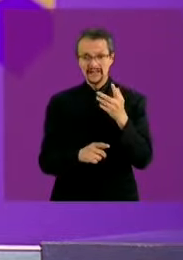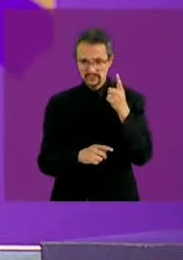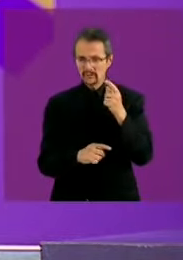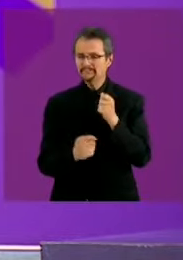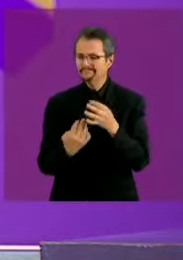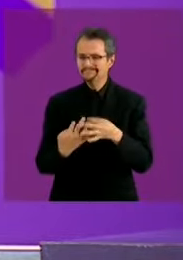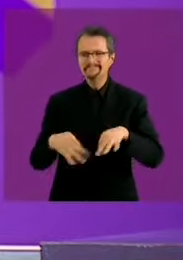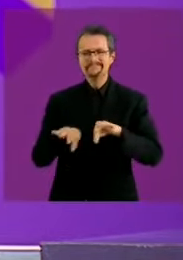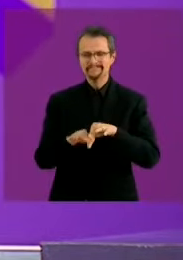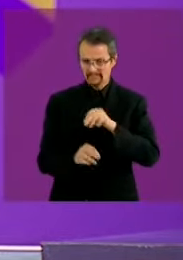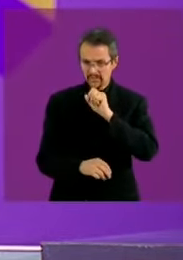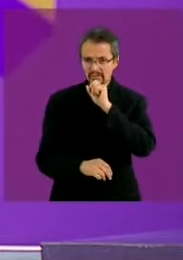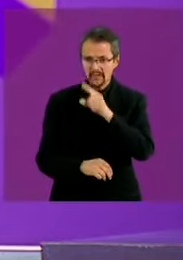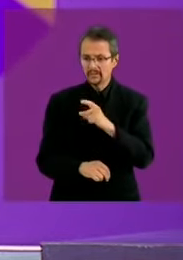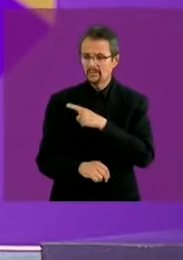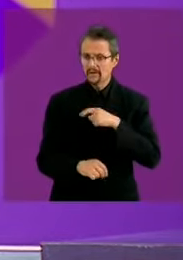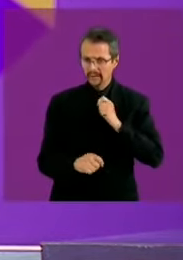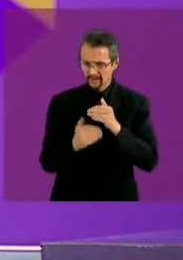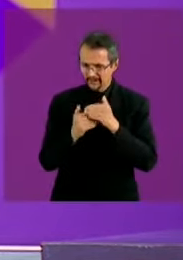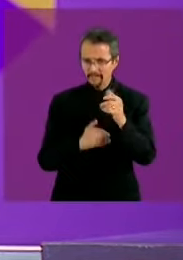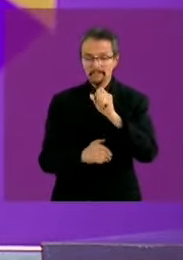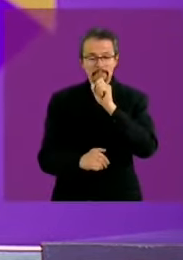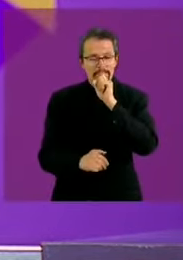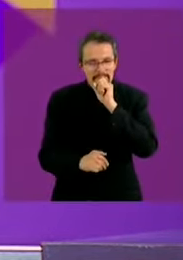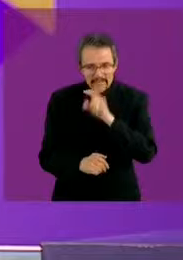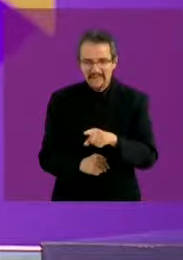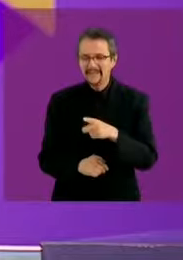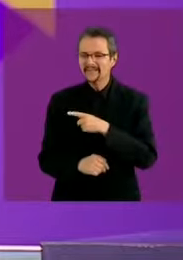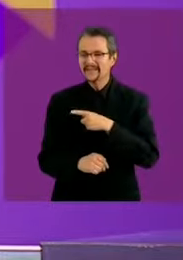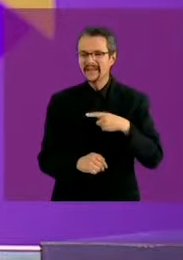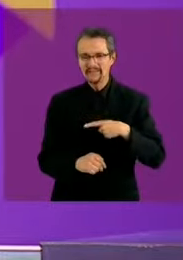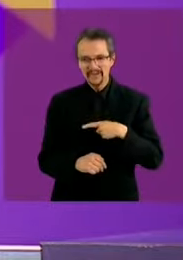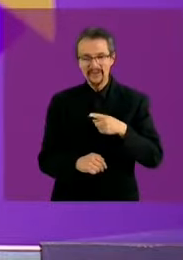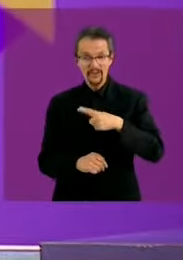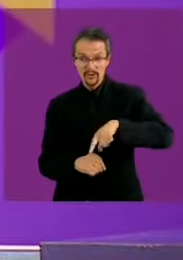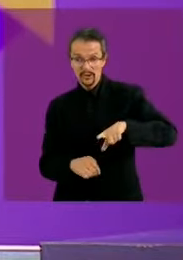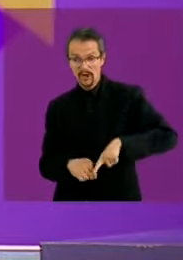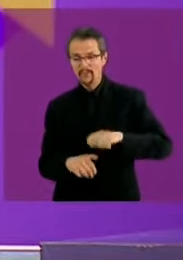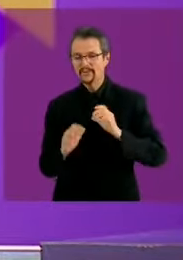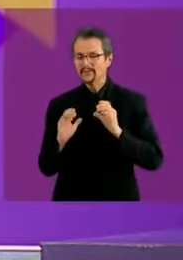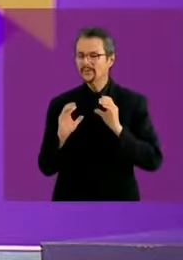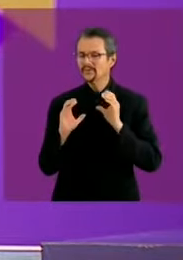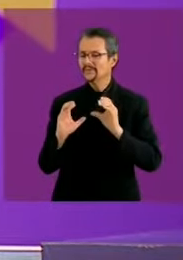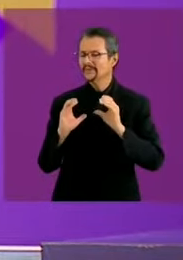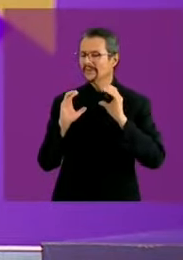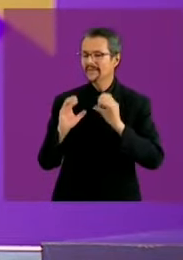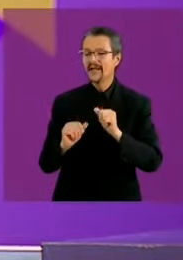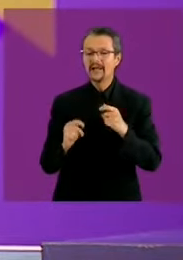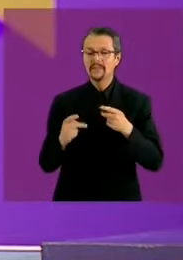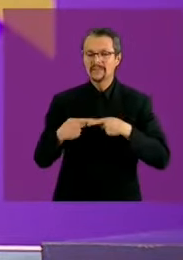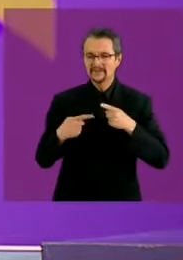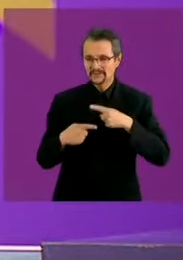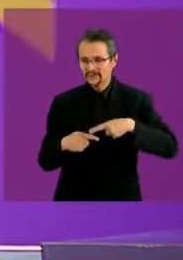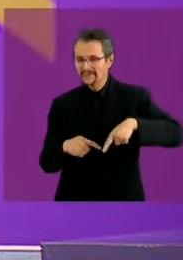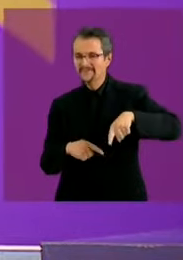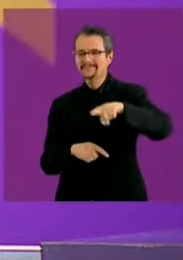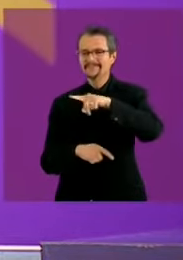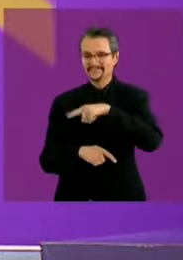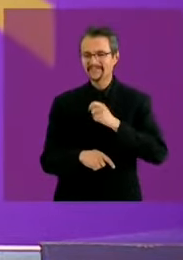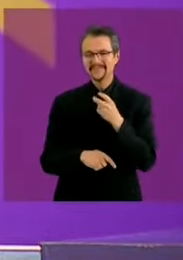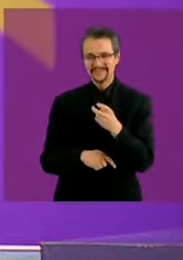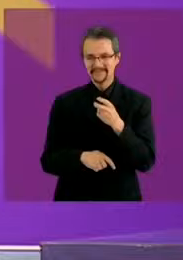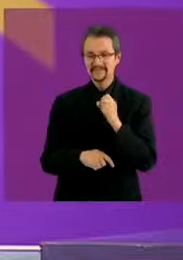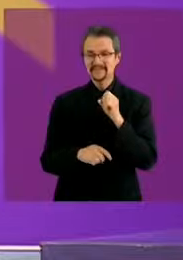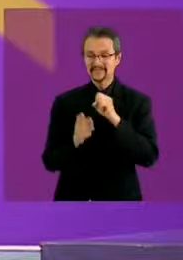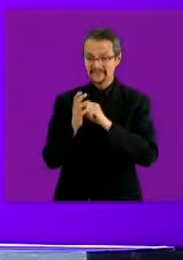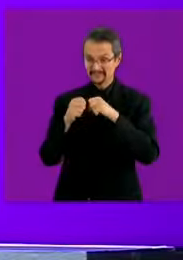construir también desde este enfoque integral que representa el estado cuidador y de bienestar que estamos planteando y tener un sistema nacional